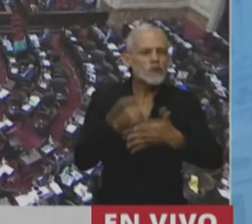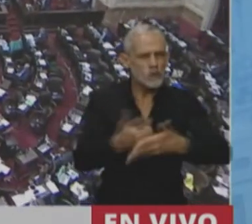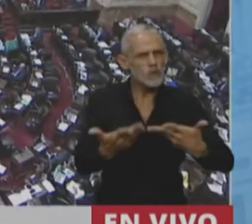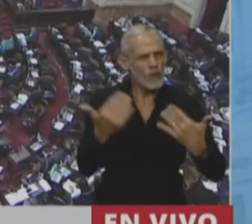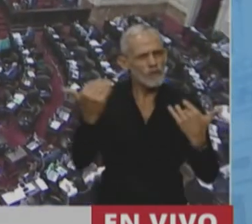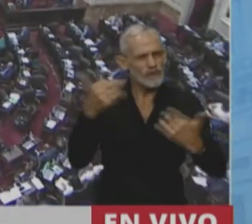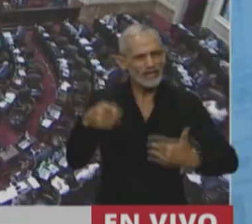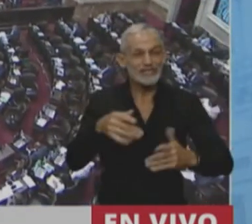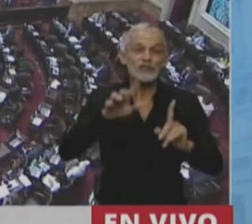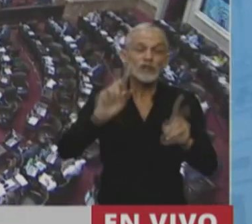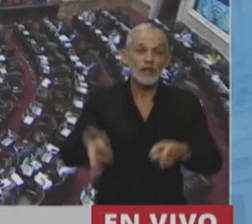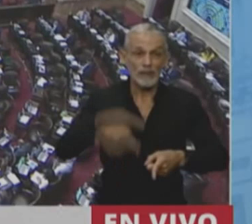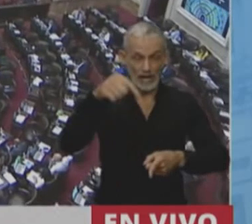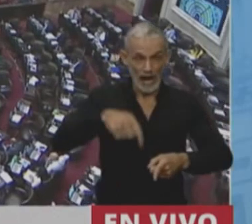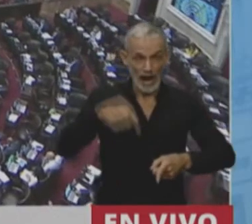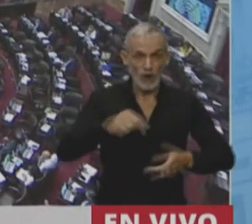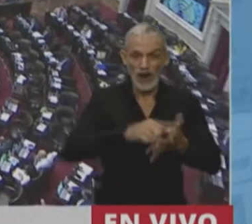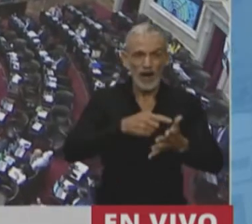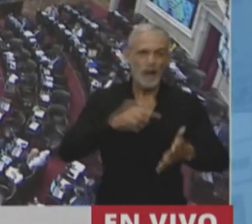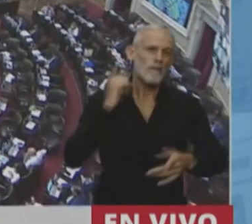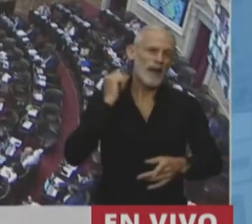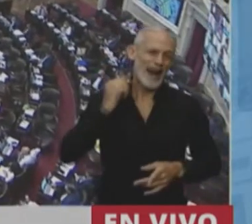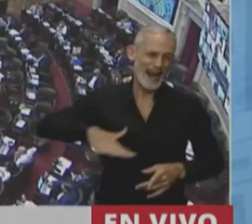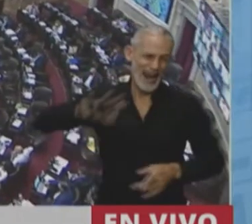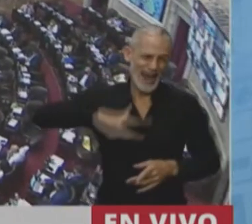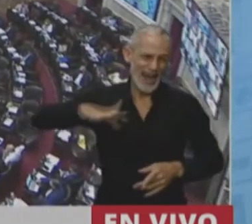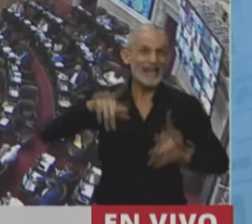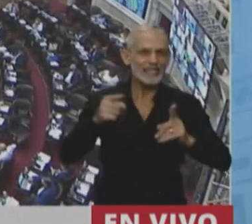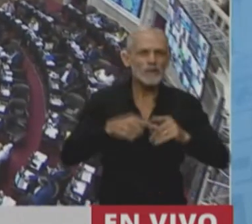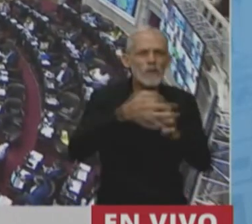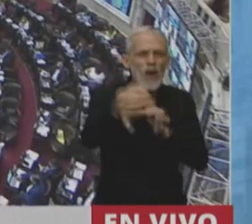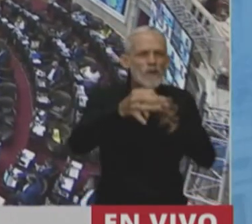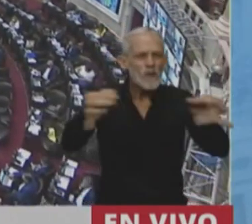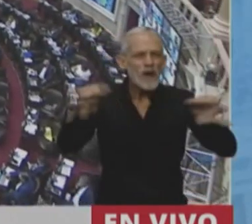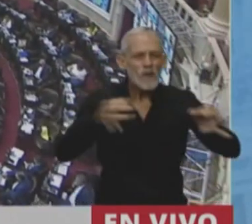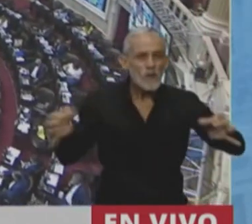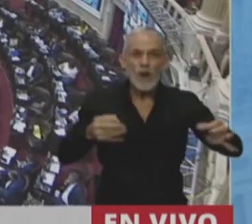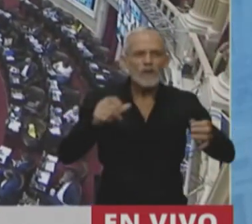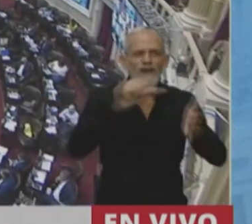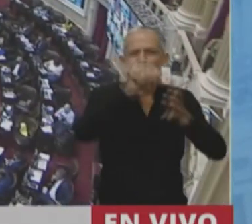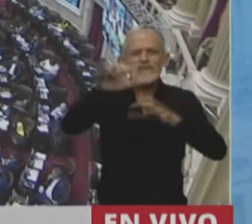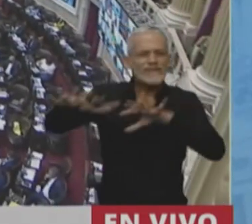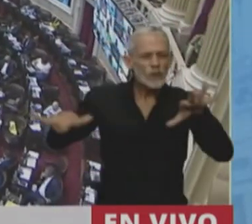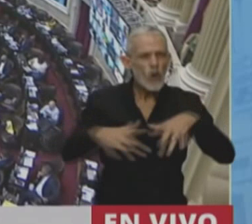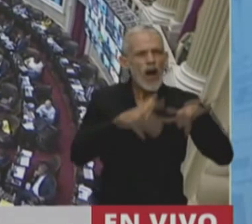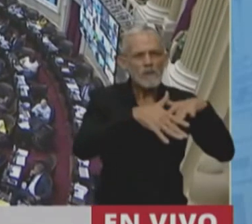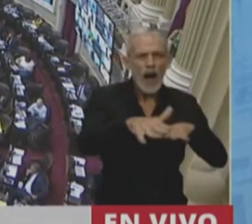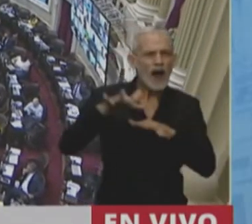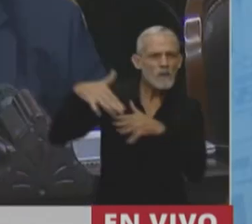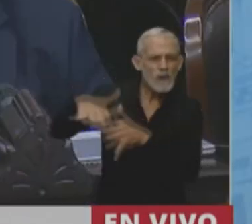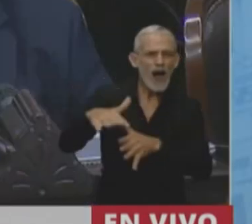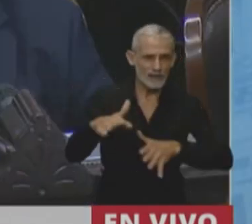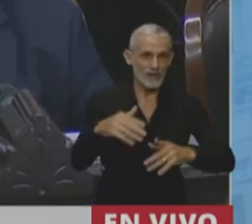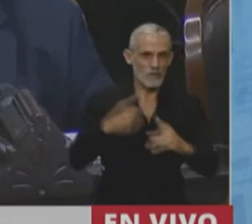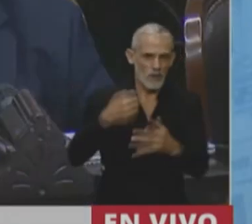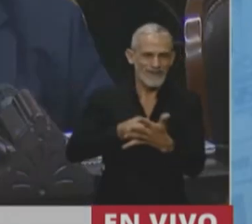además a quienes en estos momentos acá en la ciudad de Paraná y en muchísimos pueblos y en muchísimos lugares están movilizadas por